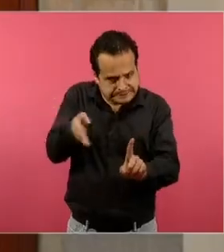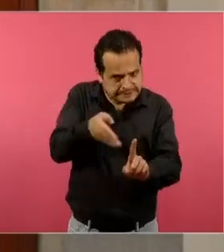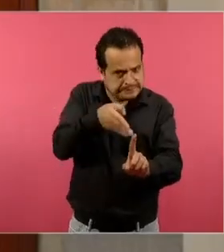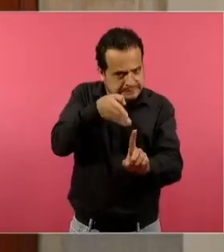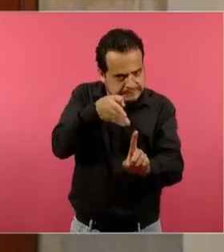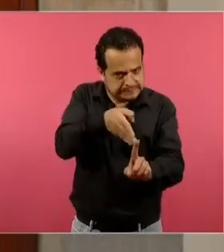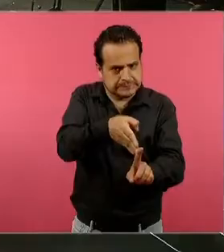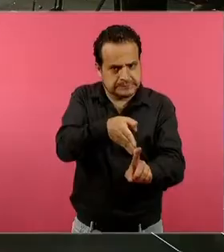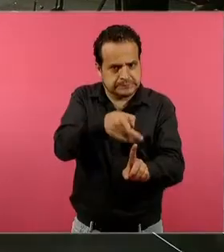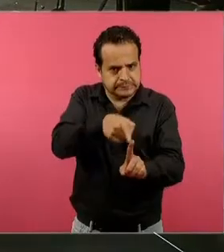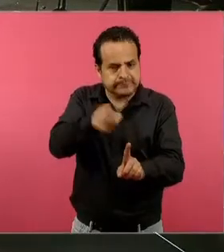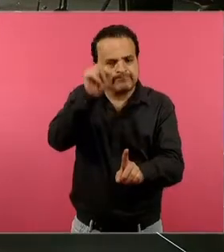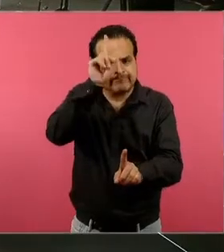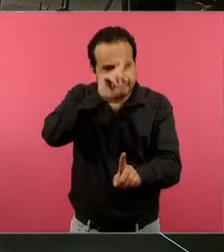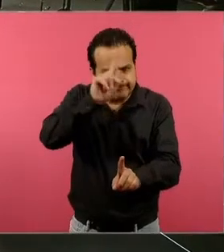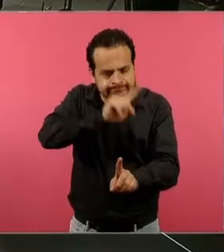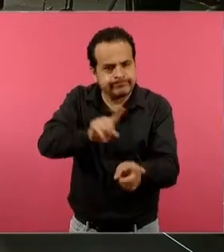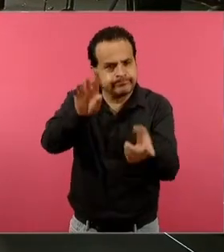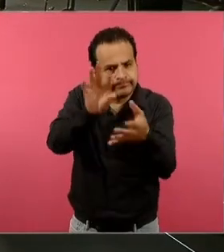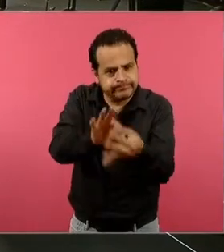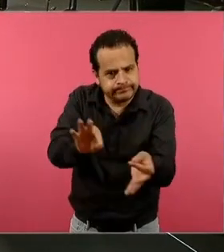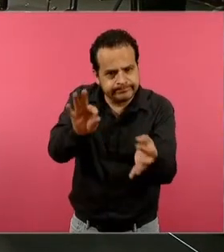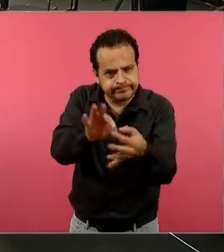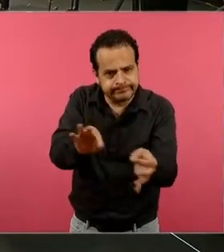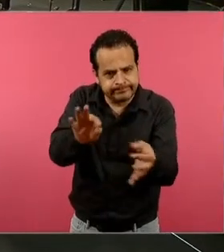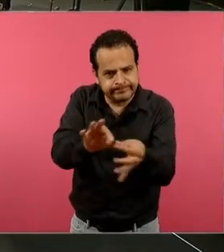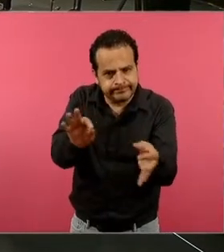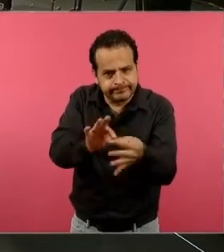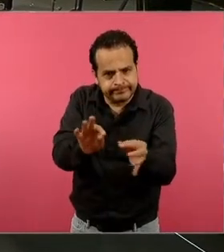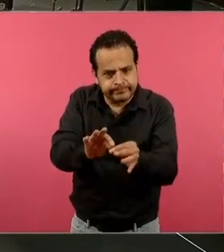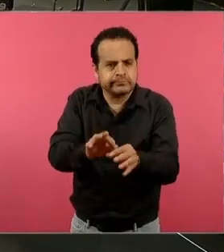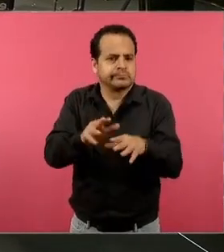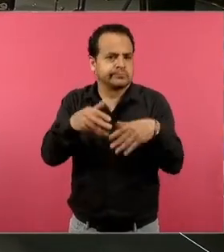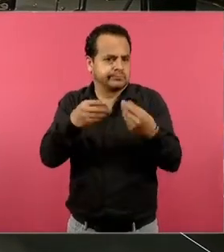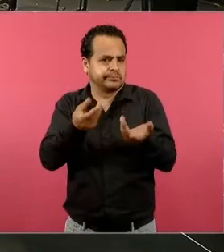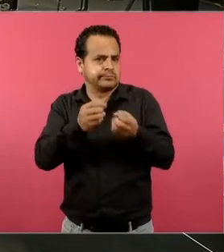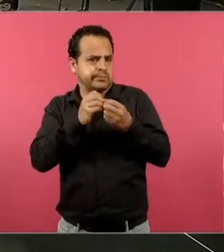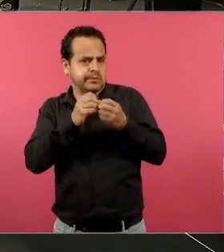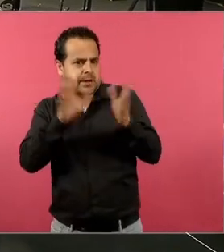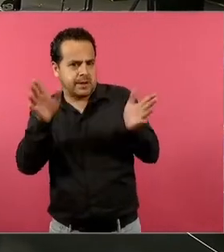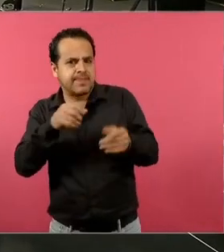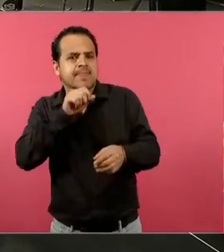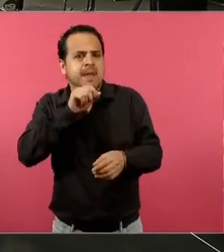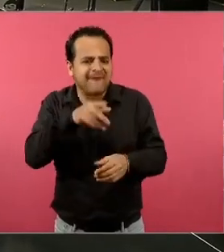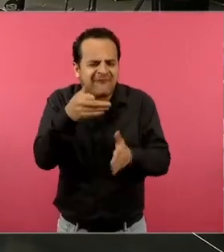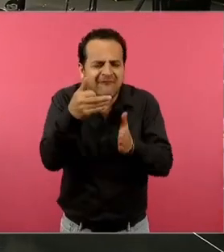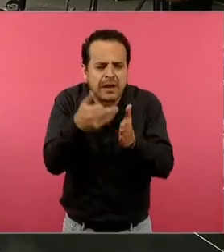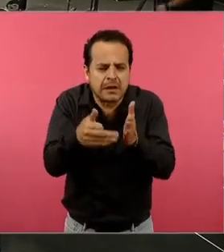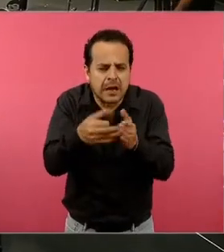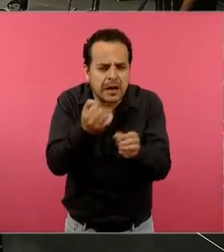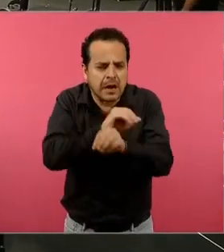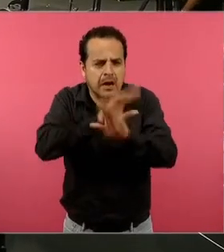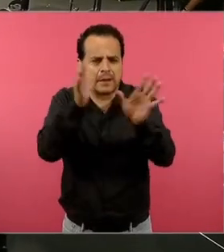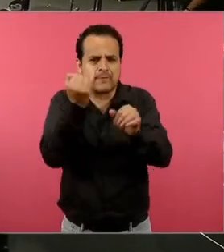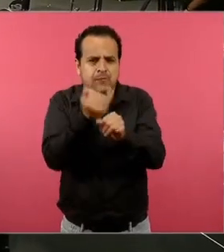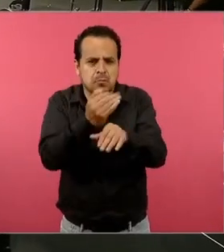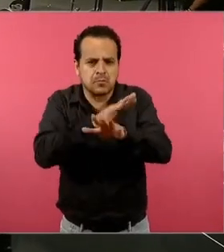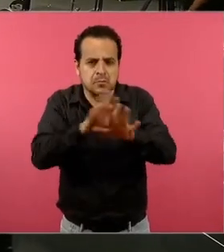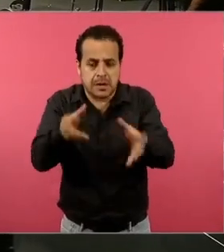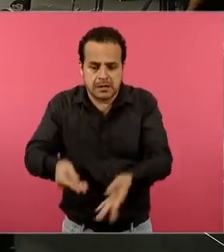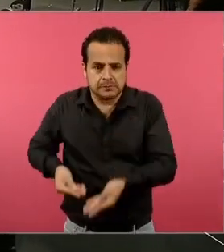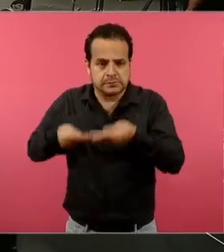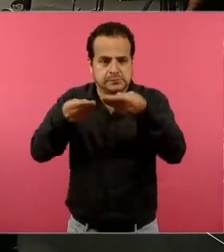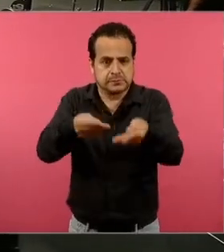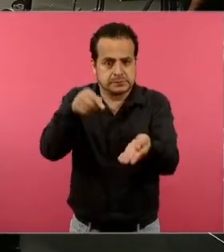este otro documento, para ello también hay otros documentos que se proponen al interior del proyecto. La que sigue, por favor.